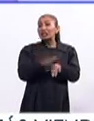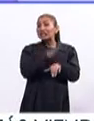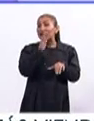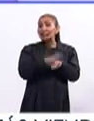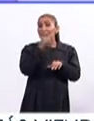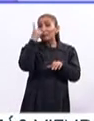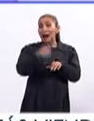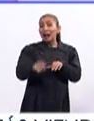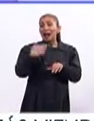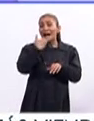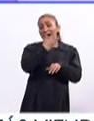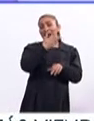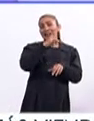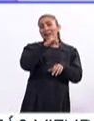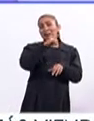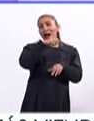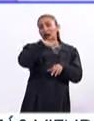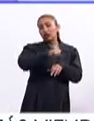hispanos?